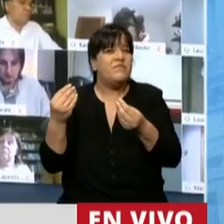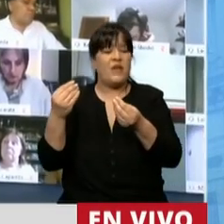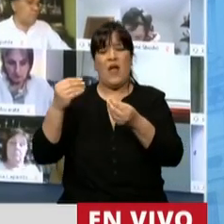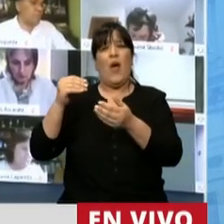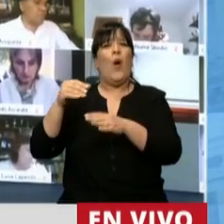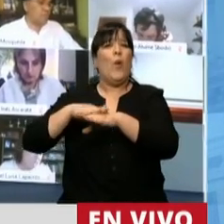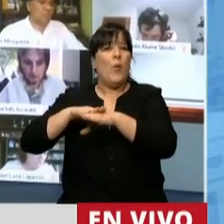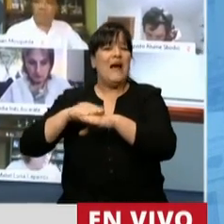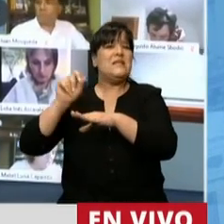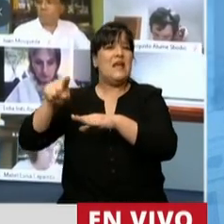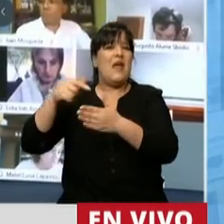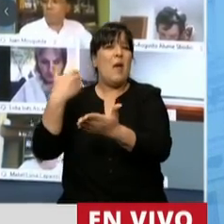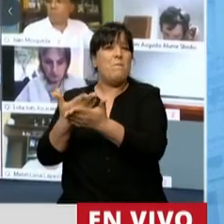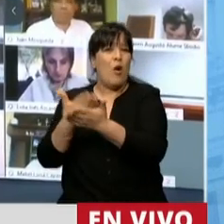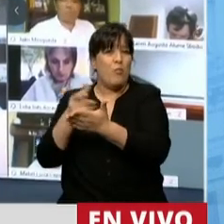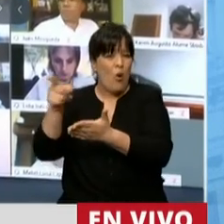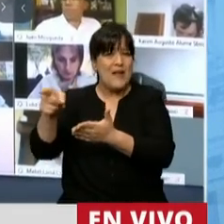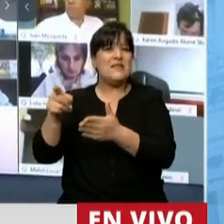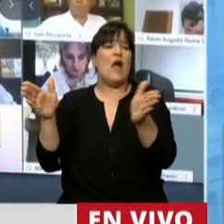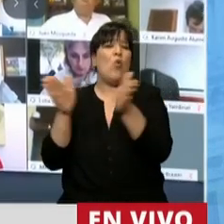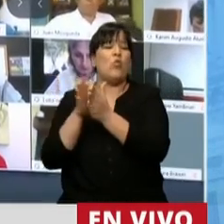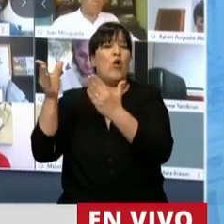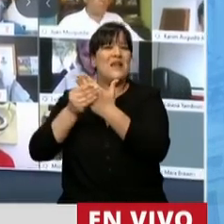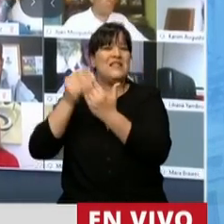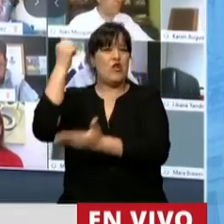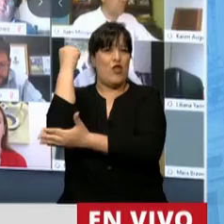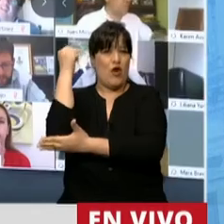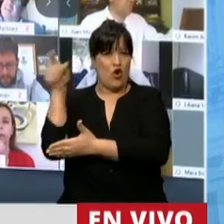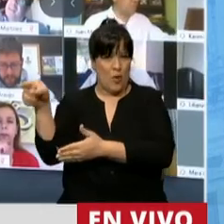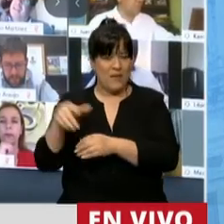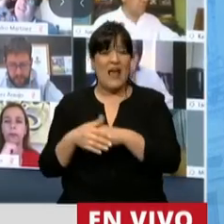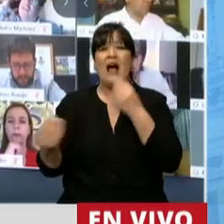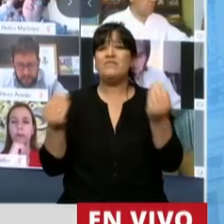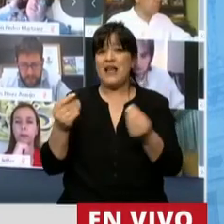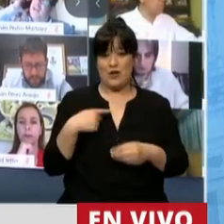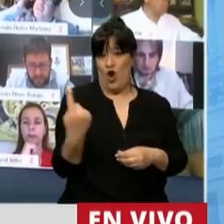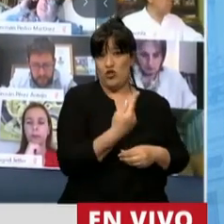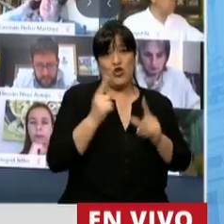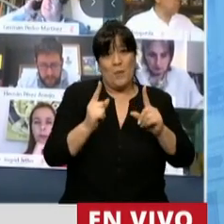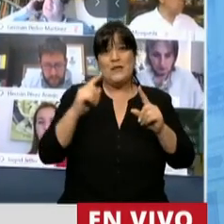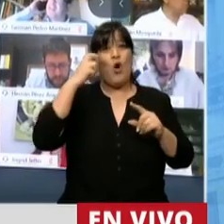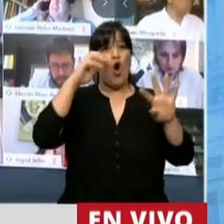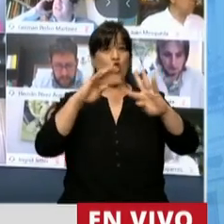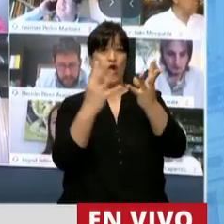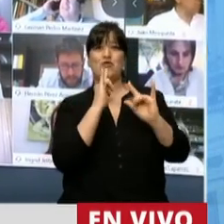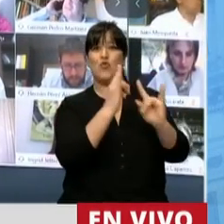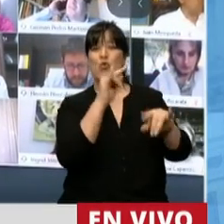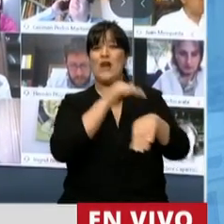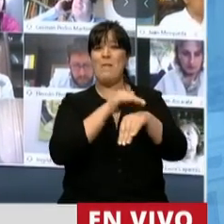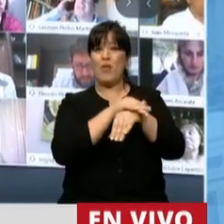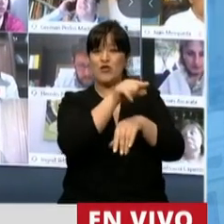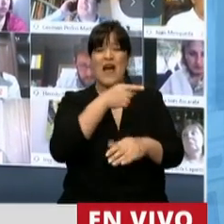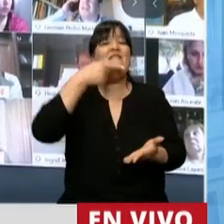propuesta que al respecto elabore la autoridad de aplicación junto con el Ministerio de Economía. Es decir seremos nosotros será el Congreso de la Noción